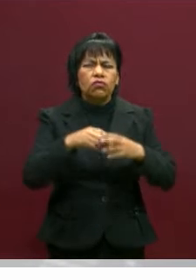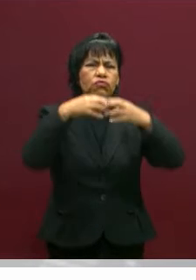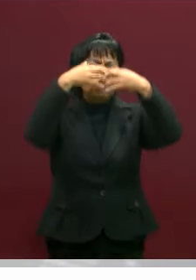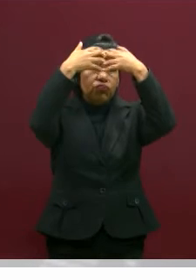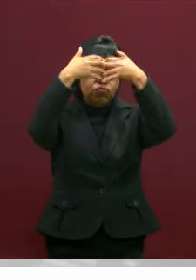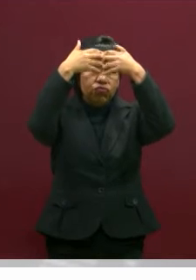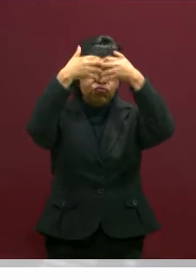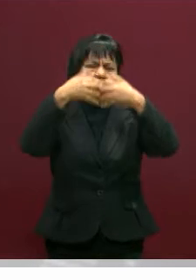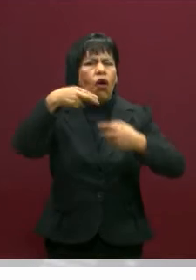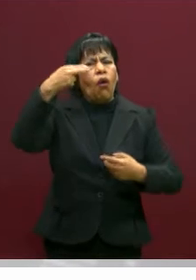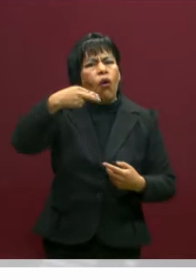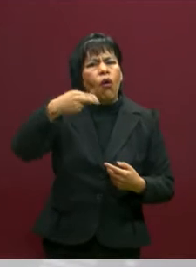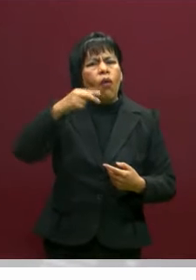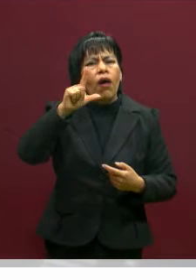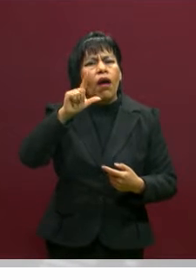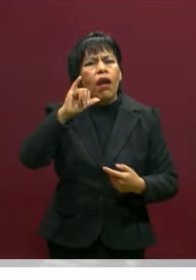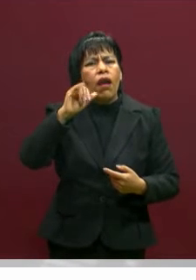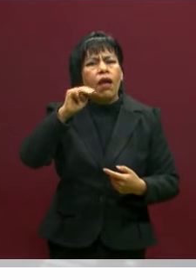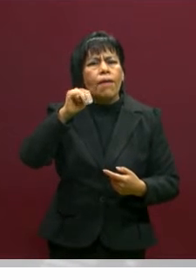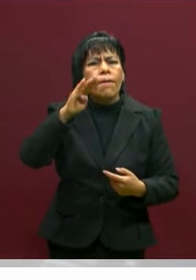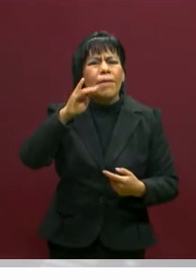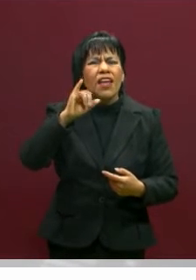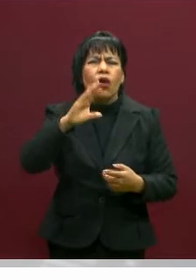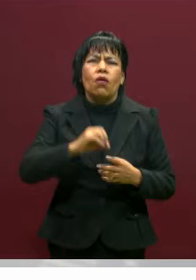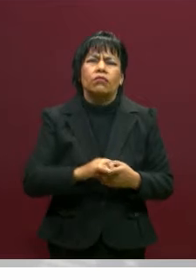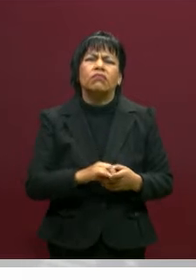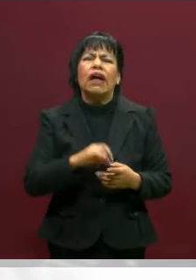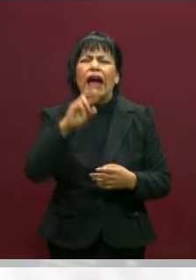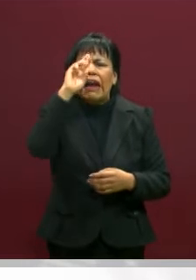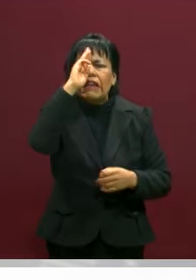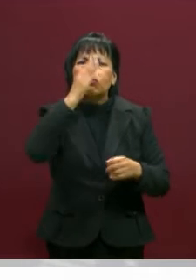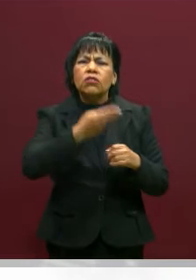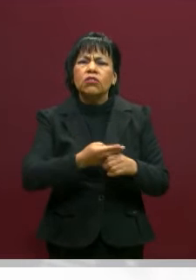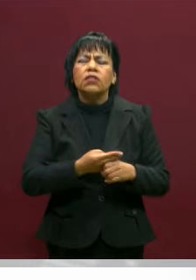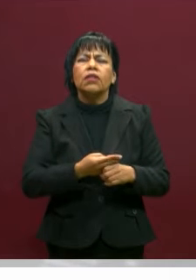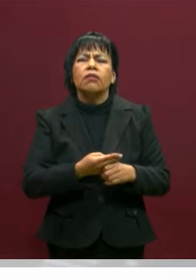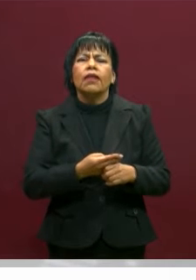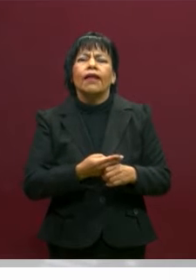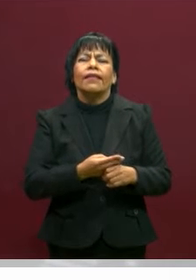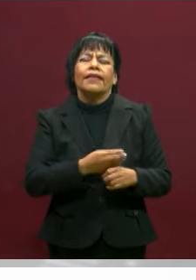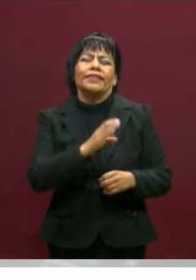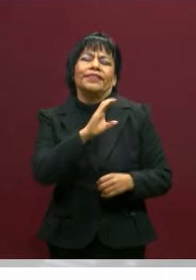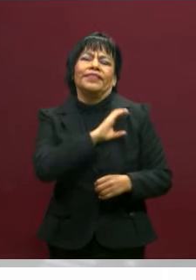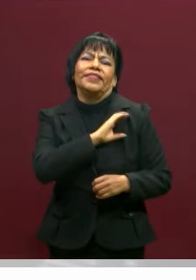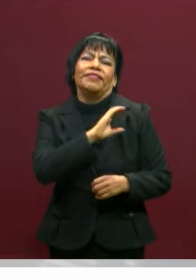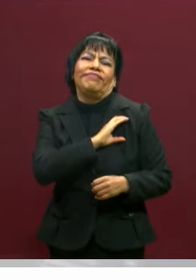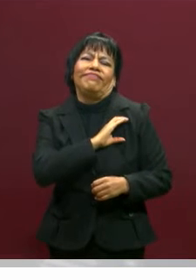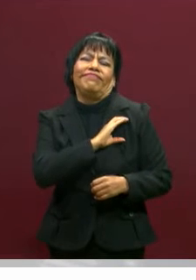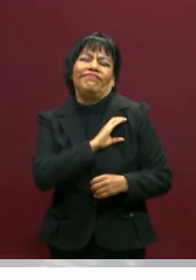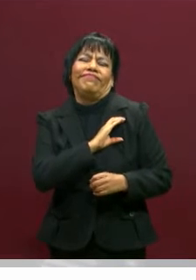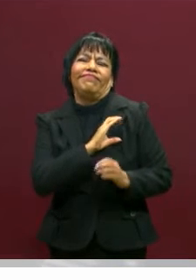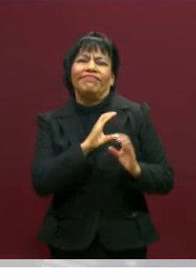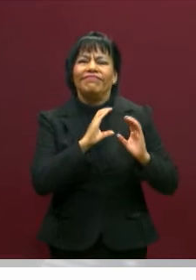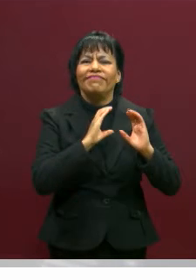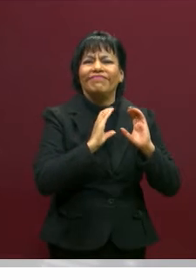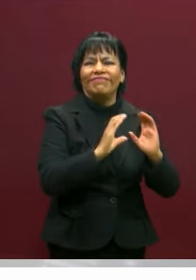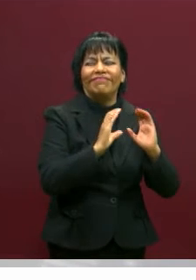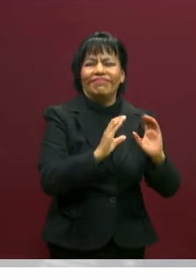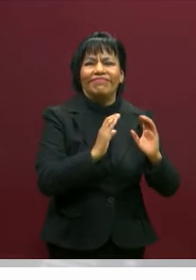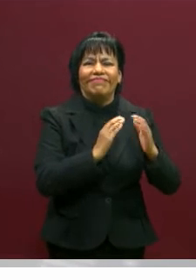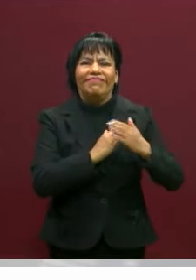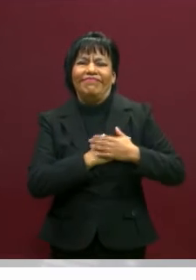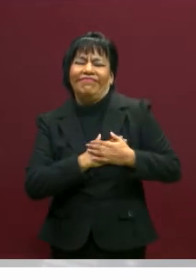el responsable del afecto, el cuidado y la amorización. Eso es clave.